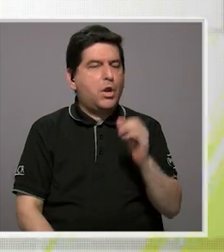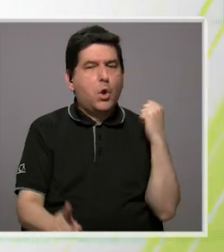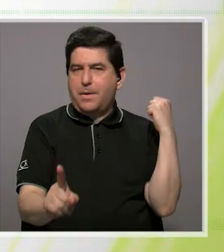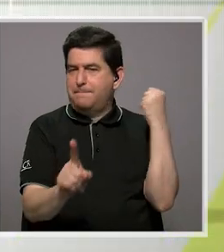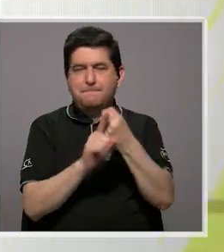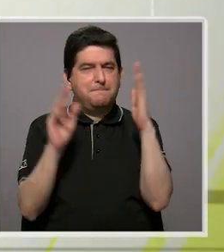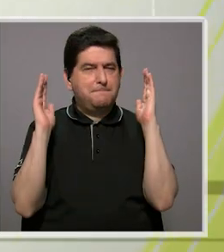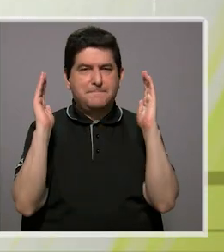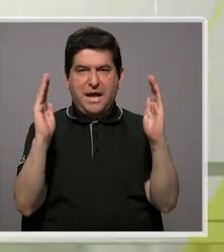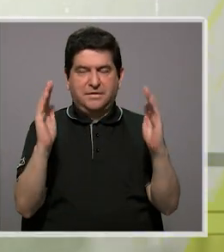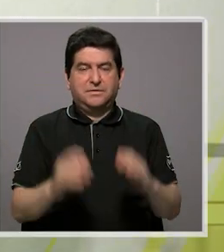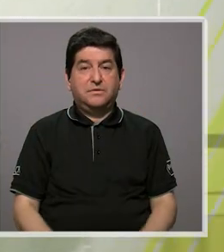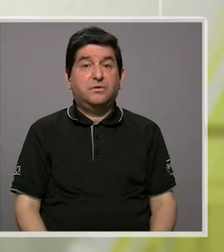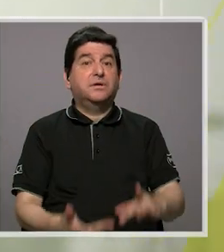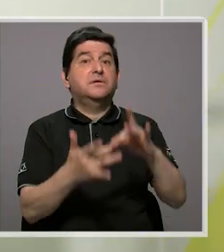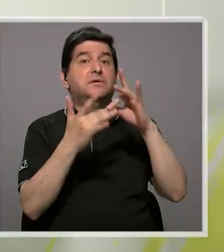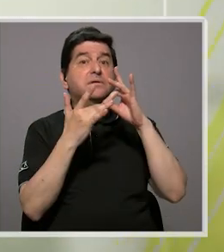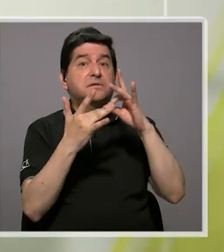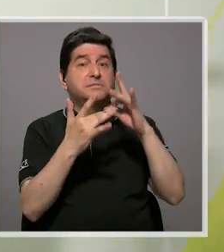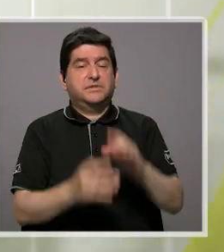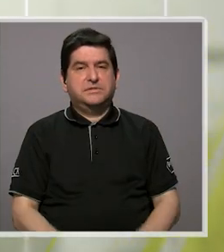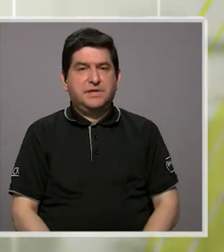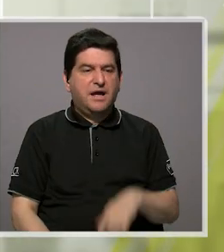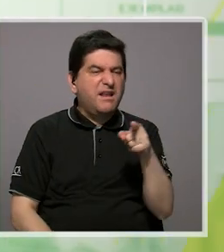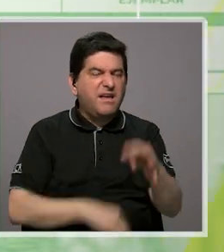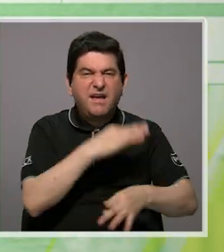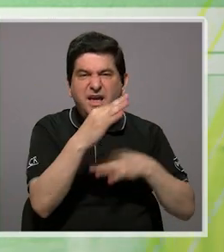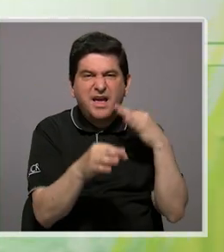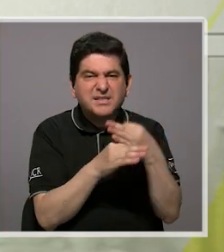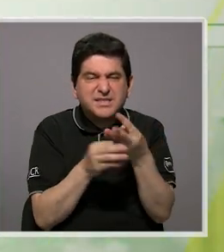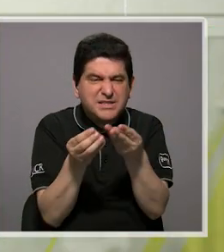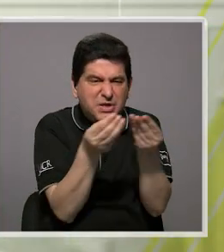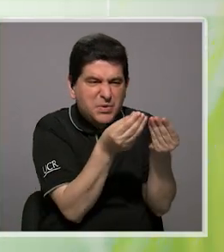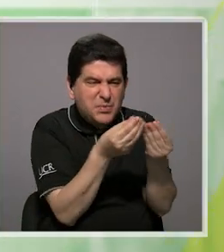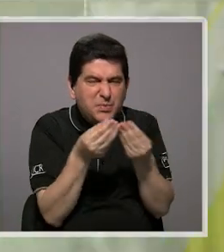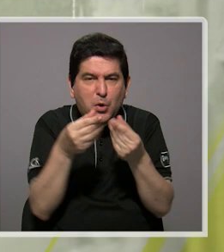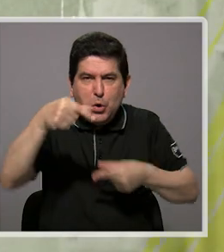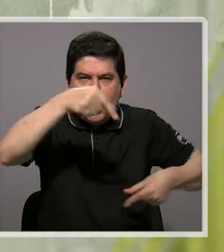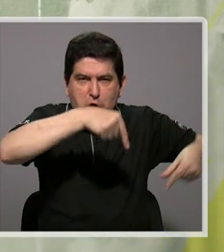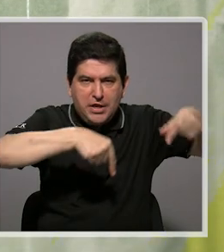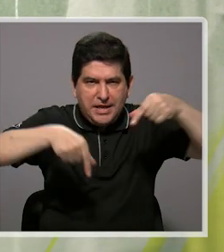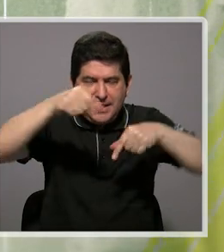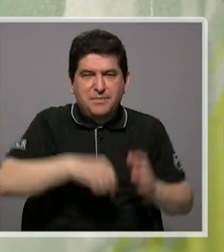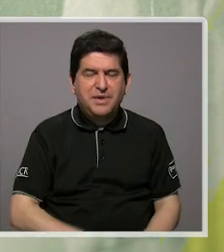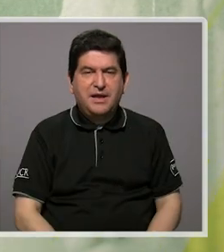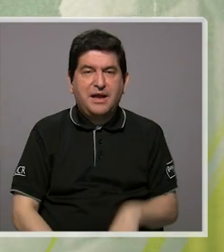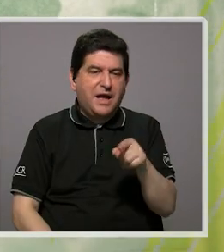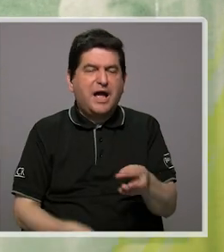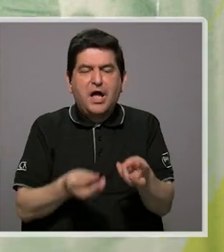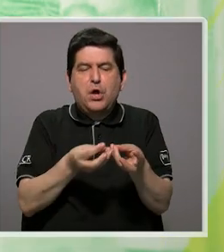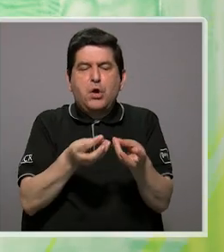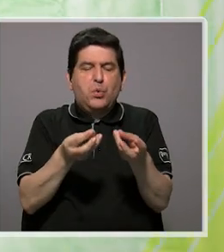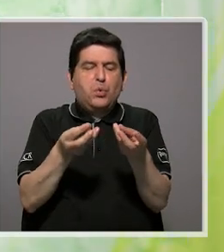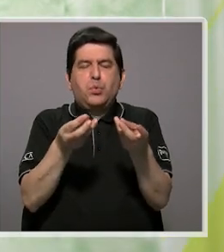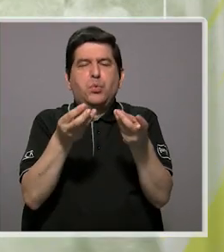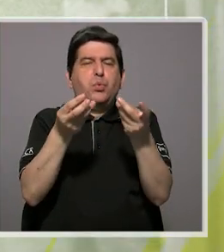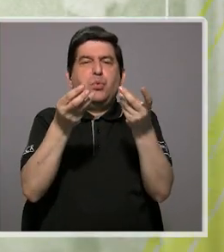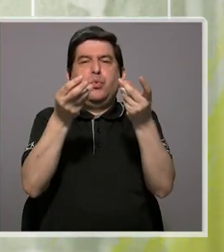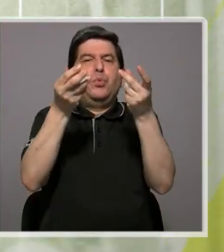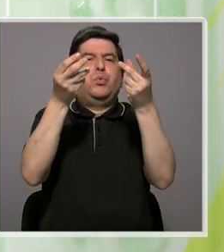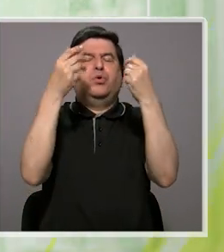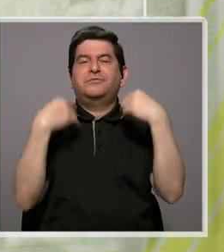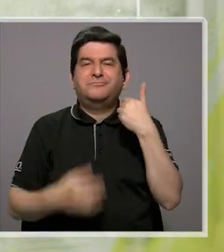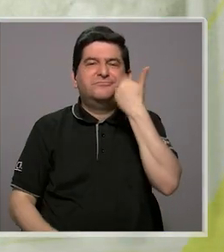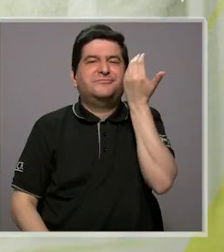un impacto tan grande y especialmente porque este tipo de sustancias químicas son volátiles. Entonces, se